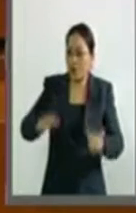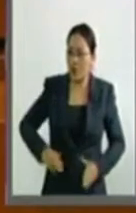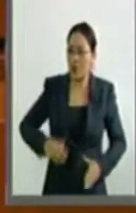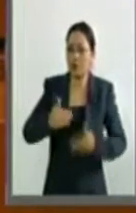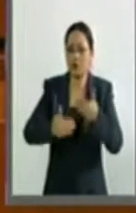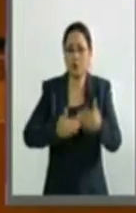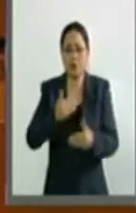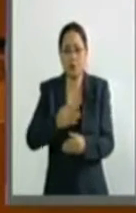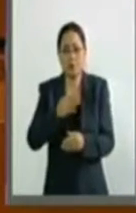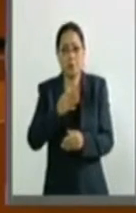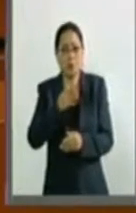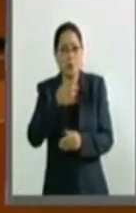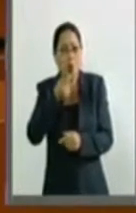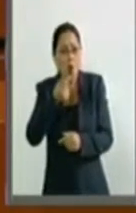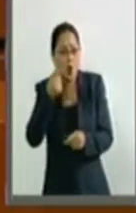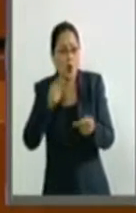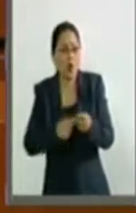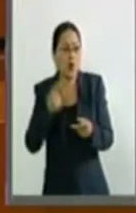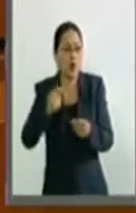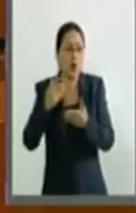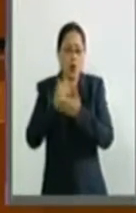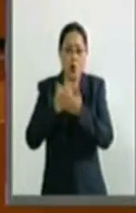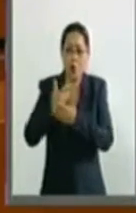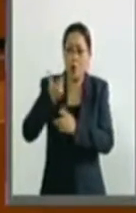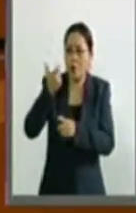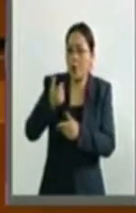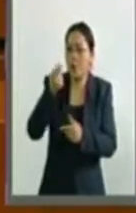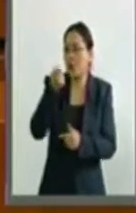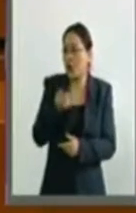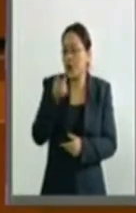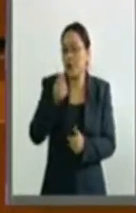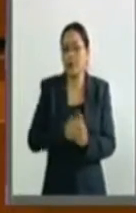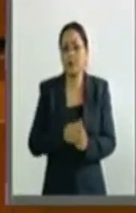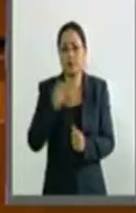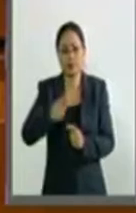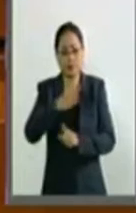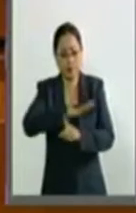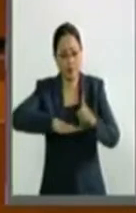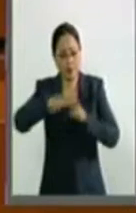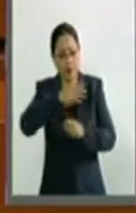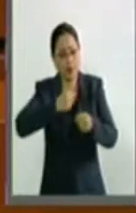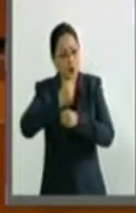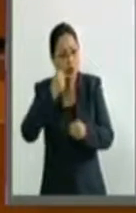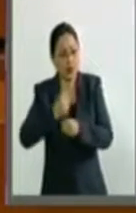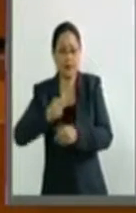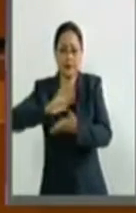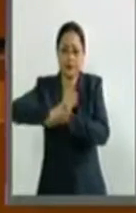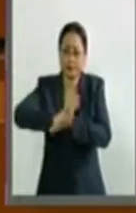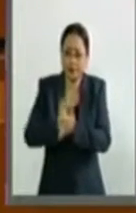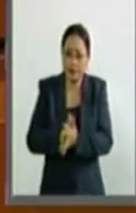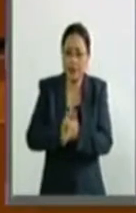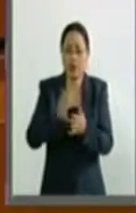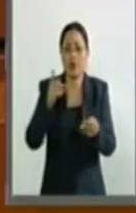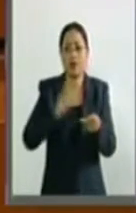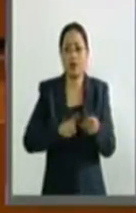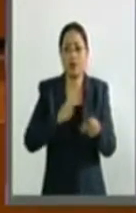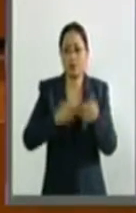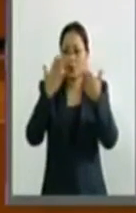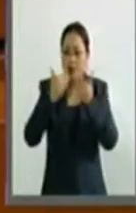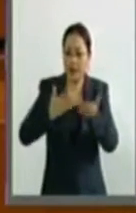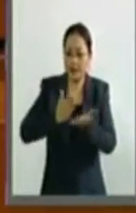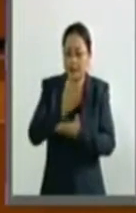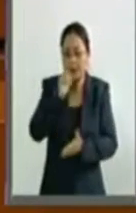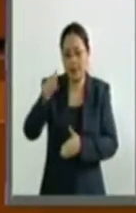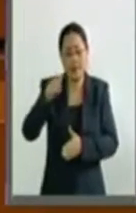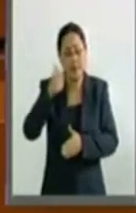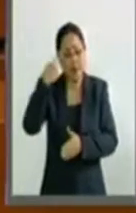y de ingresos para vivir, se enfrentan a contextos de violencia, discriminación, falta de acceso a los